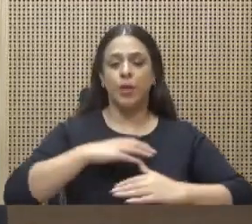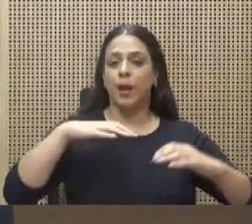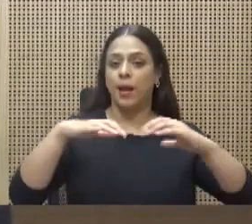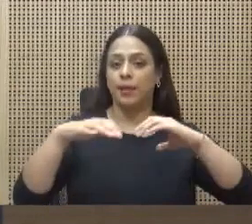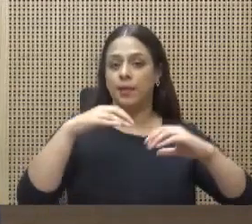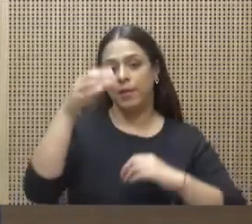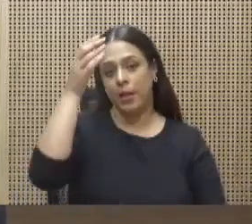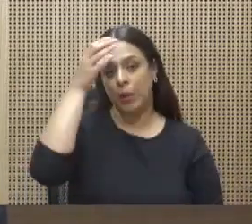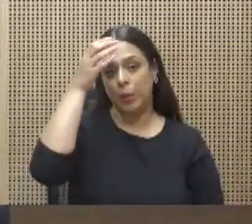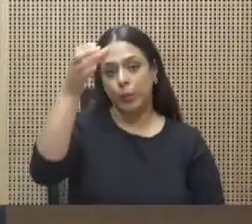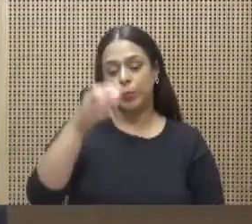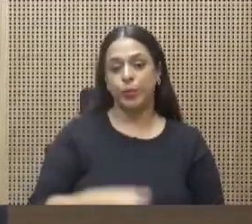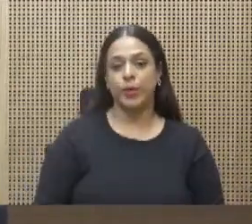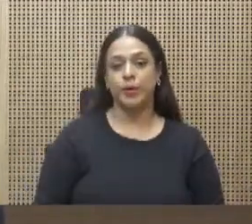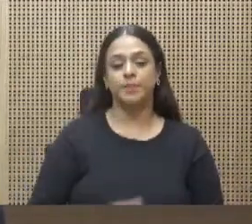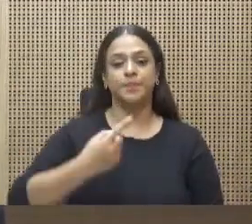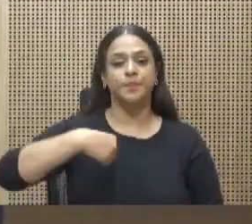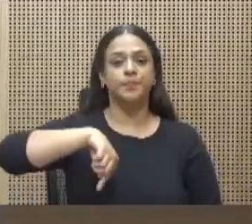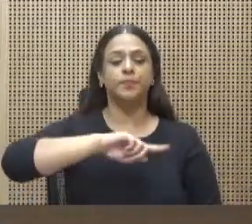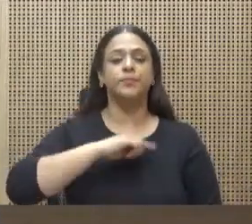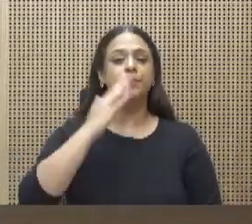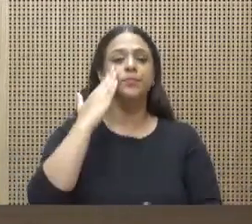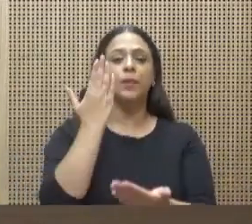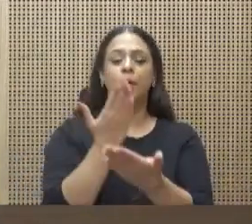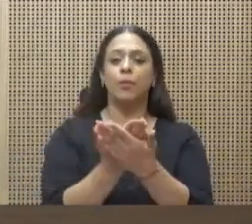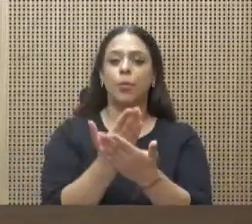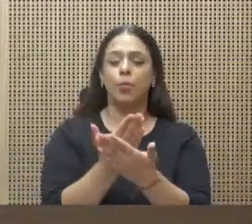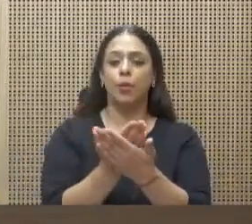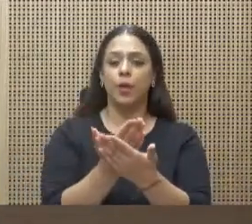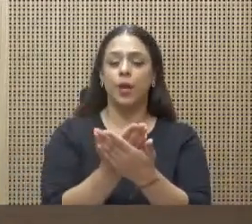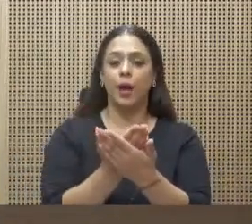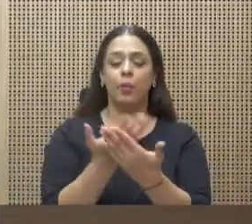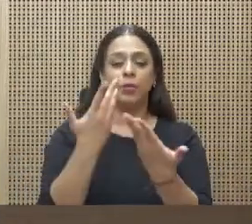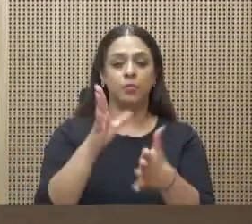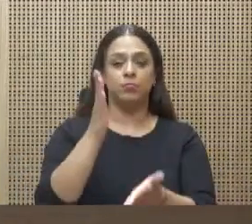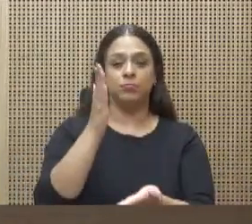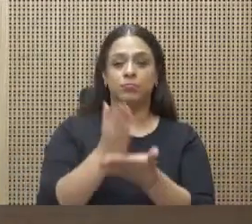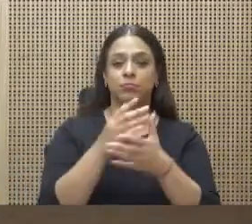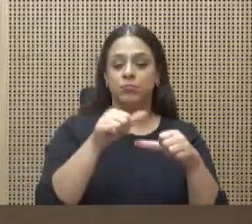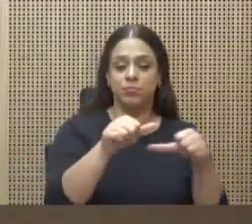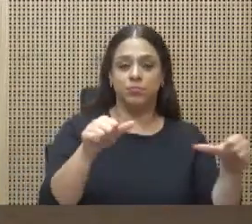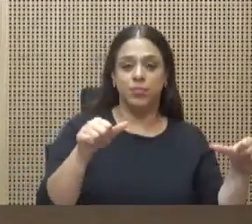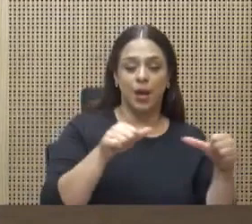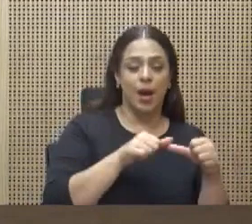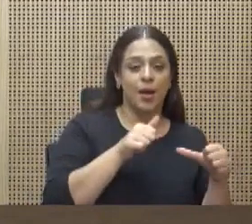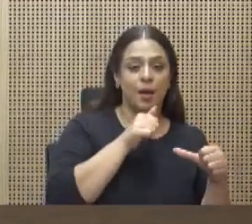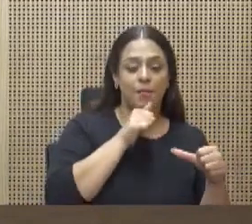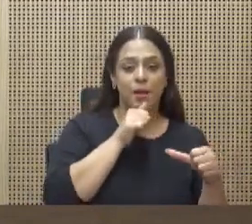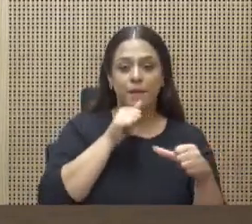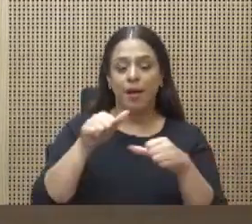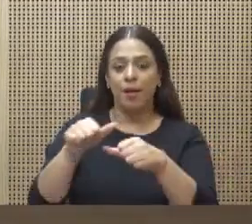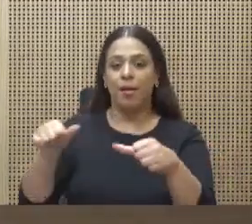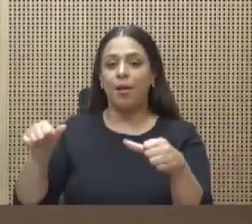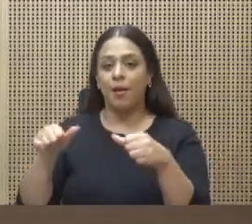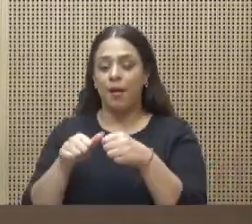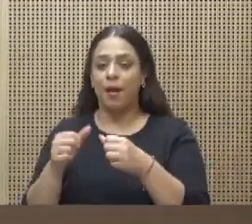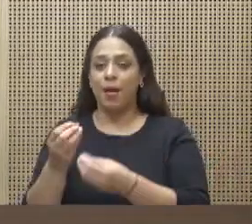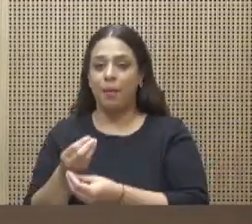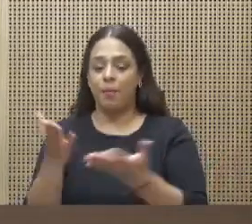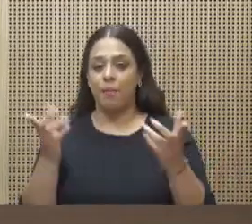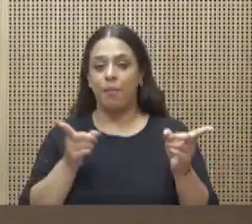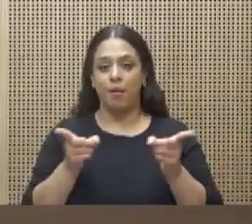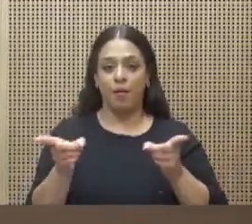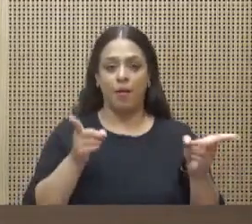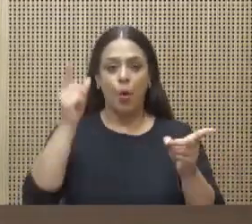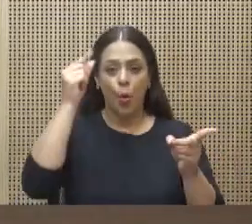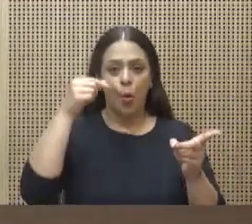Proponemos dejar atrás la noción de que sector privado y gobierno son entes antagónicos. Por el contrario, creemos